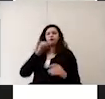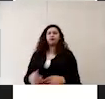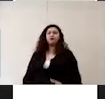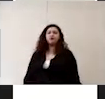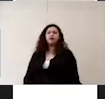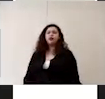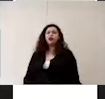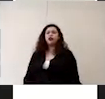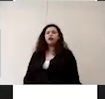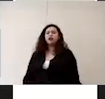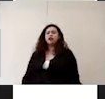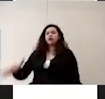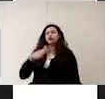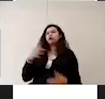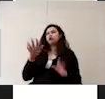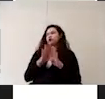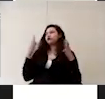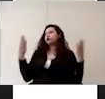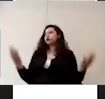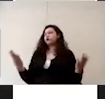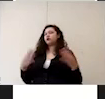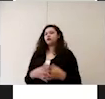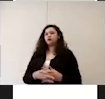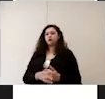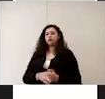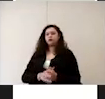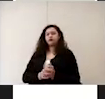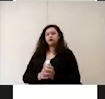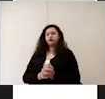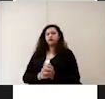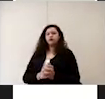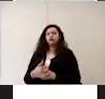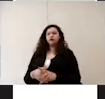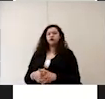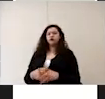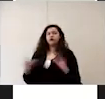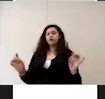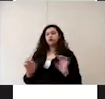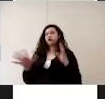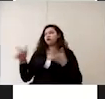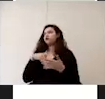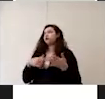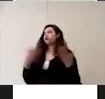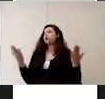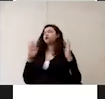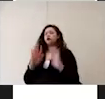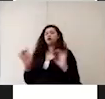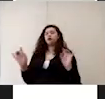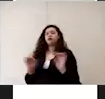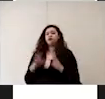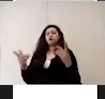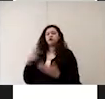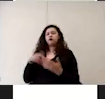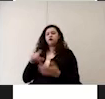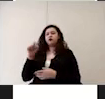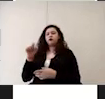se realicen en espacios abiertos que en caso de realizarse en un espacio cerrado el aforo sea del